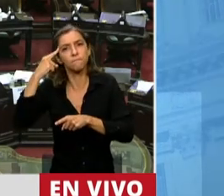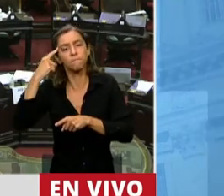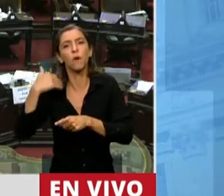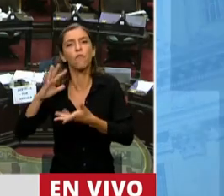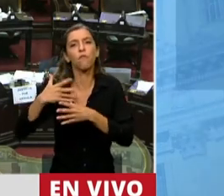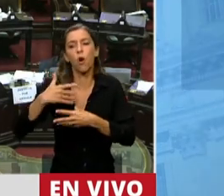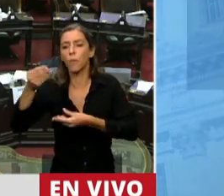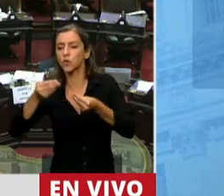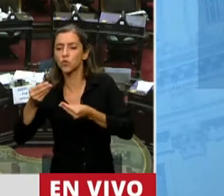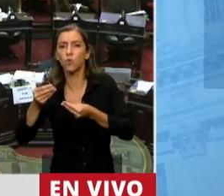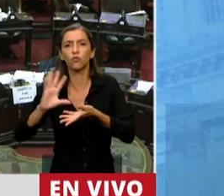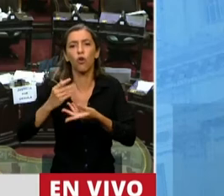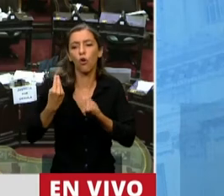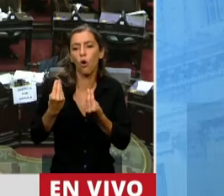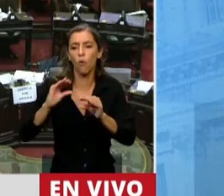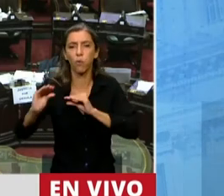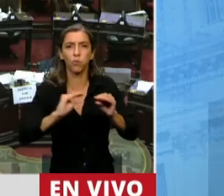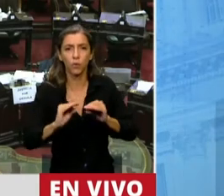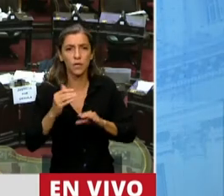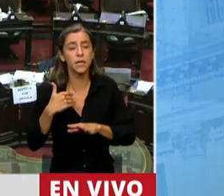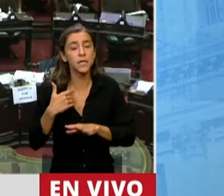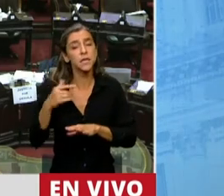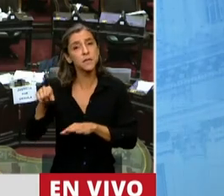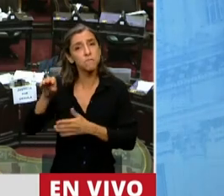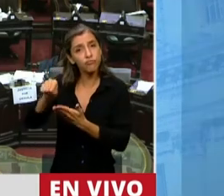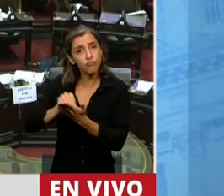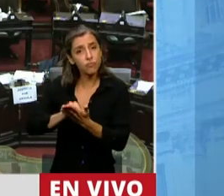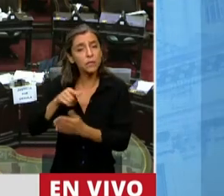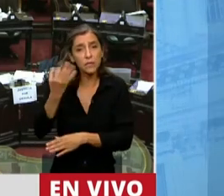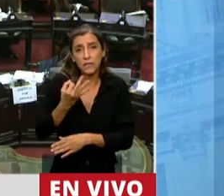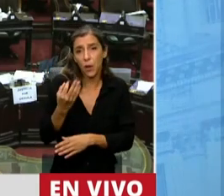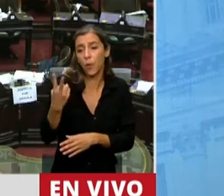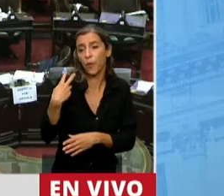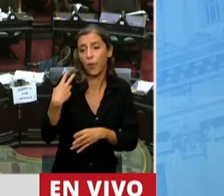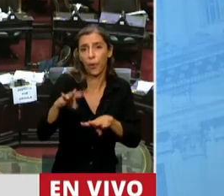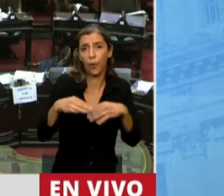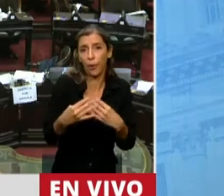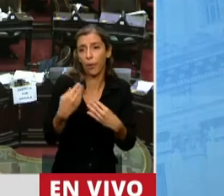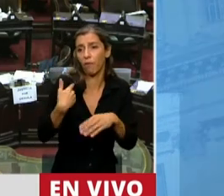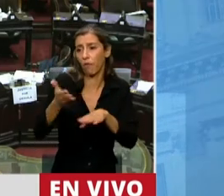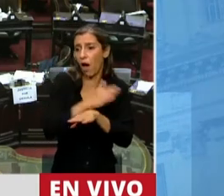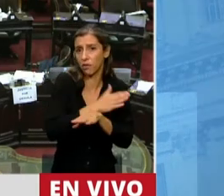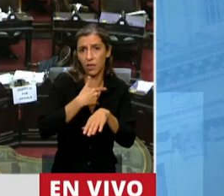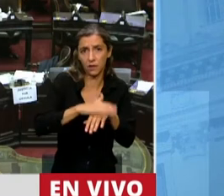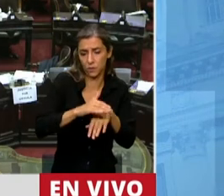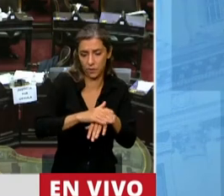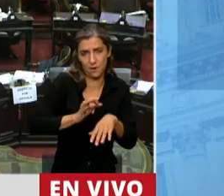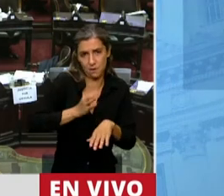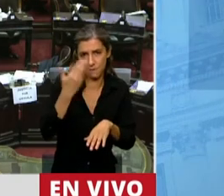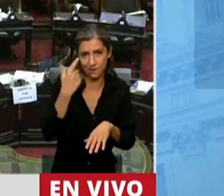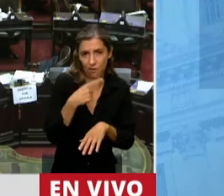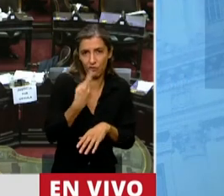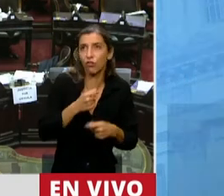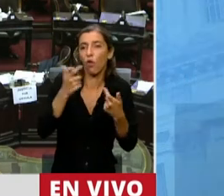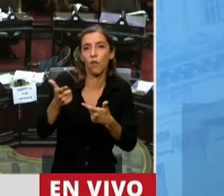Gabinete. Eso también está bien. Porque el Jefe de Gabinete no puede tener las facultades que hace muy poco, o el año pasado, le